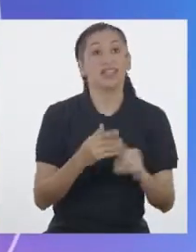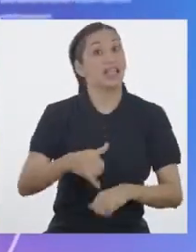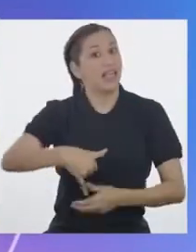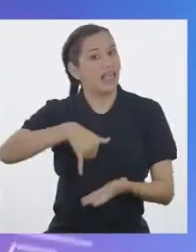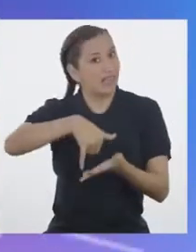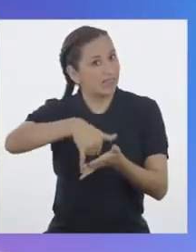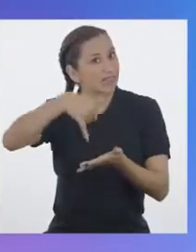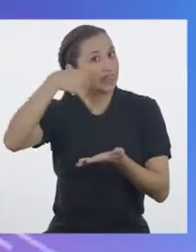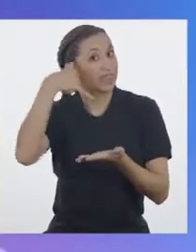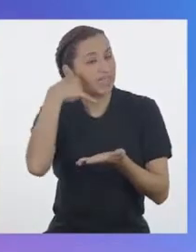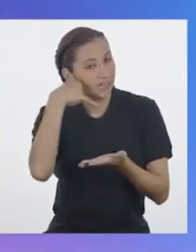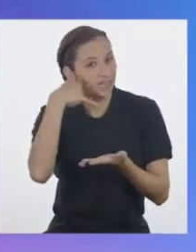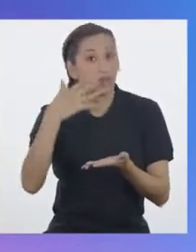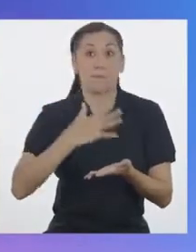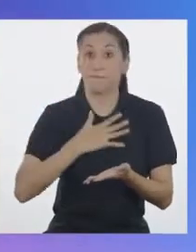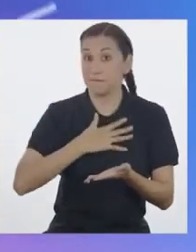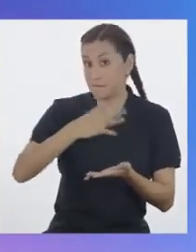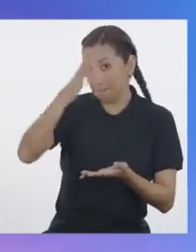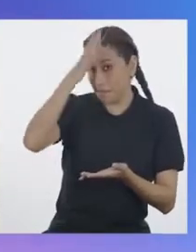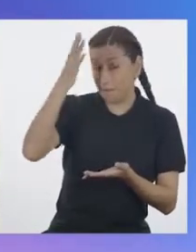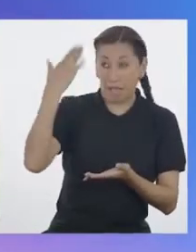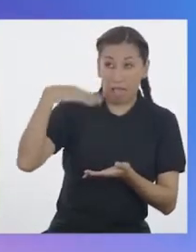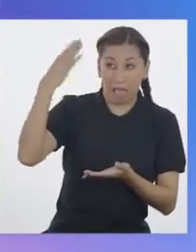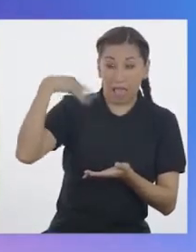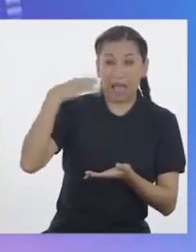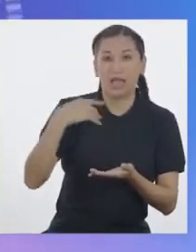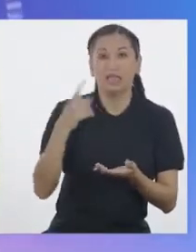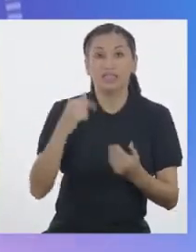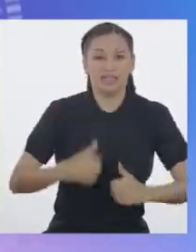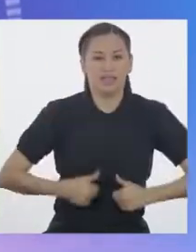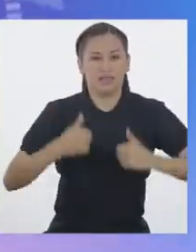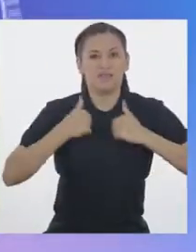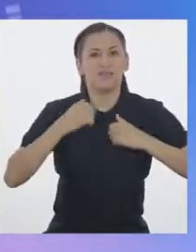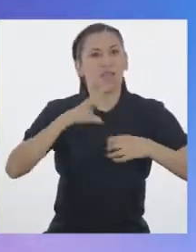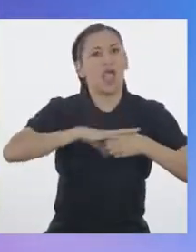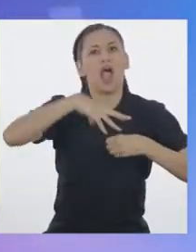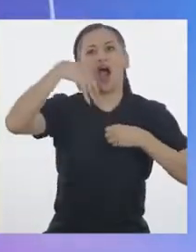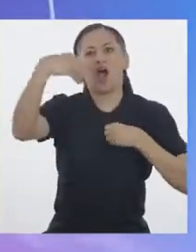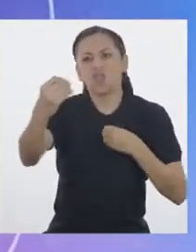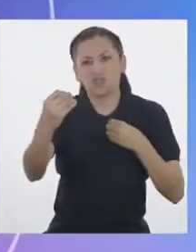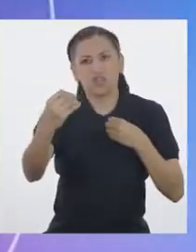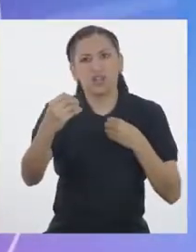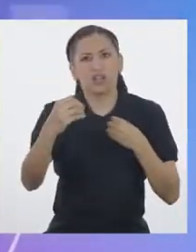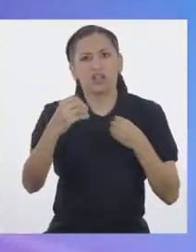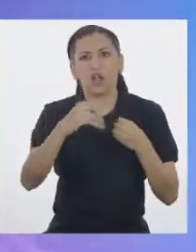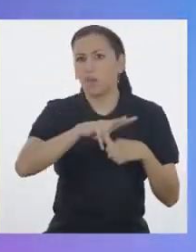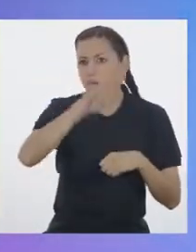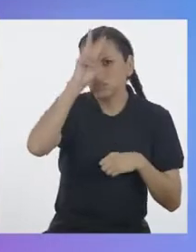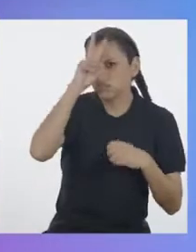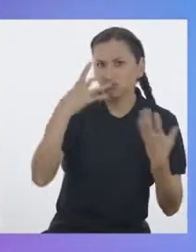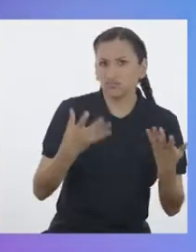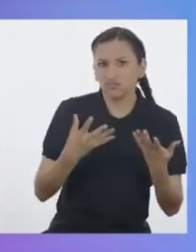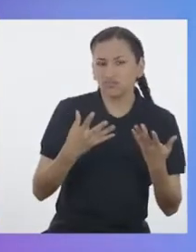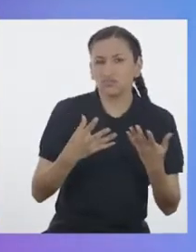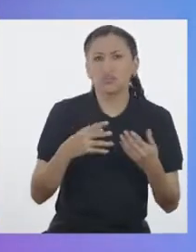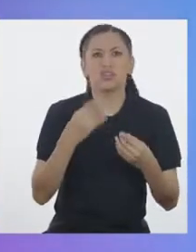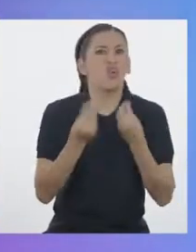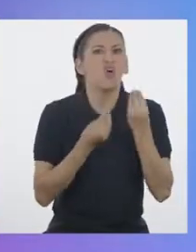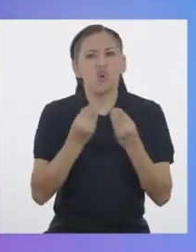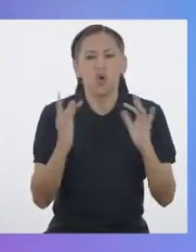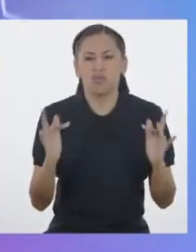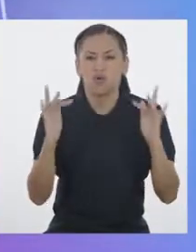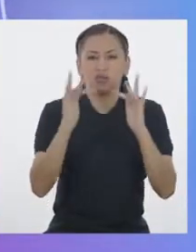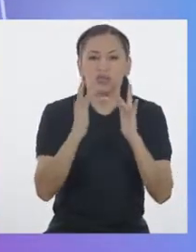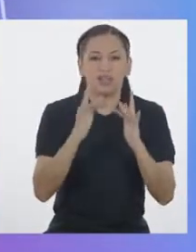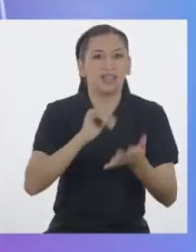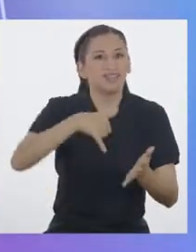teléfono En ese tiempo, mi papá vivía fuera de la ciudad Y la manera de comunicarnos con él era